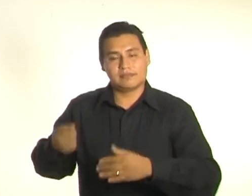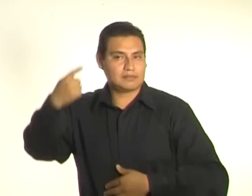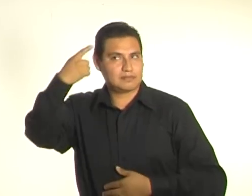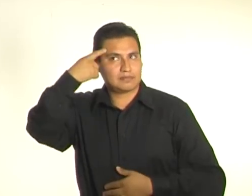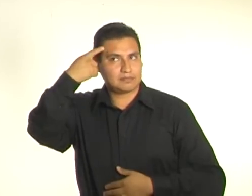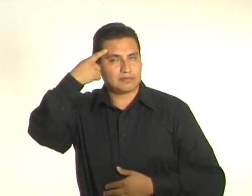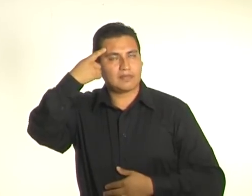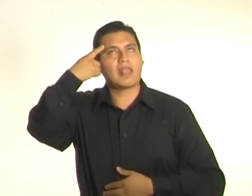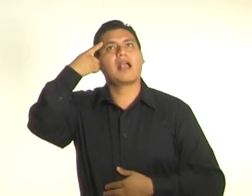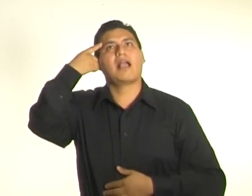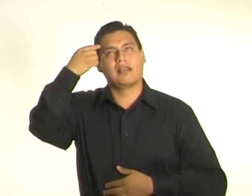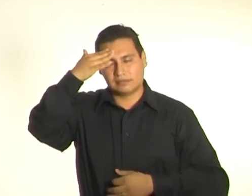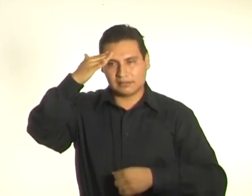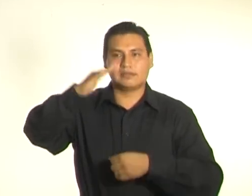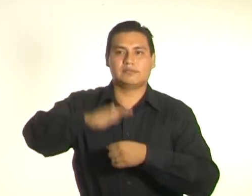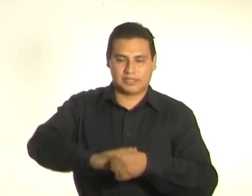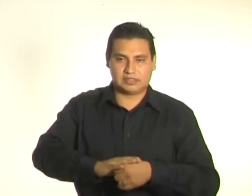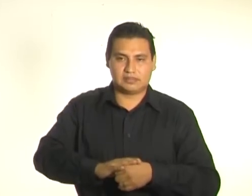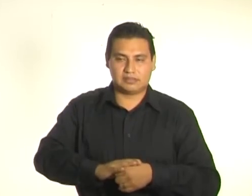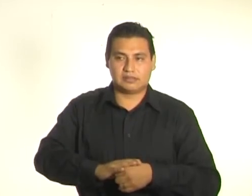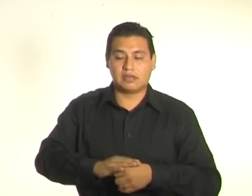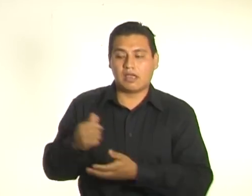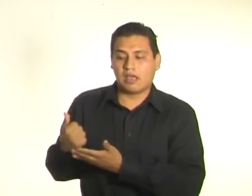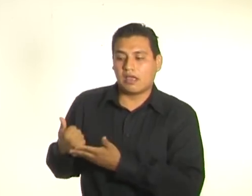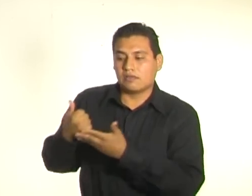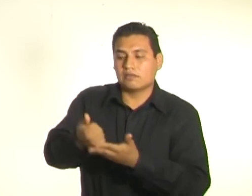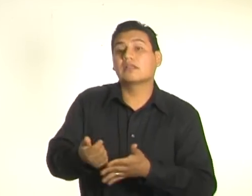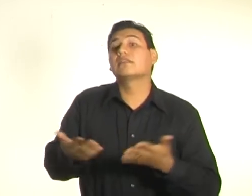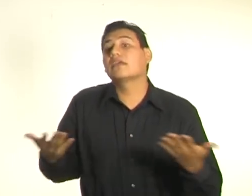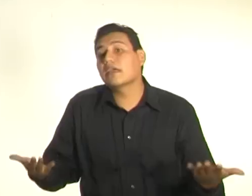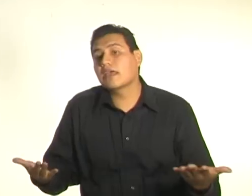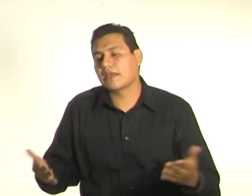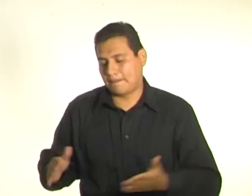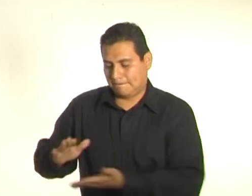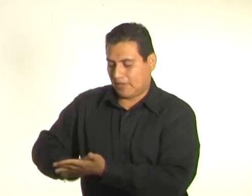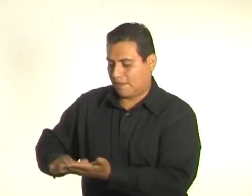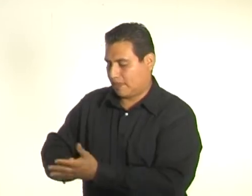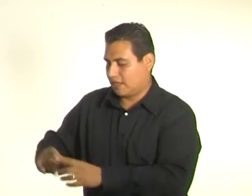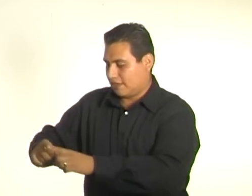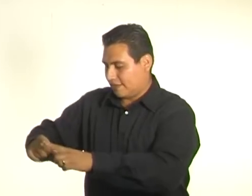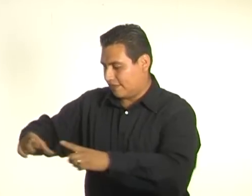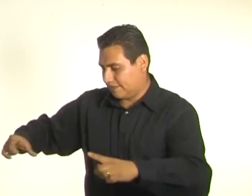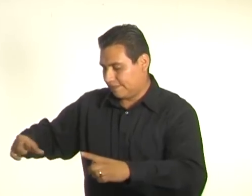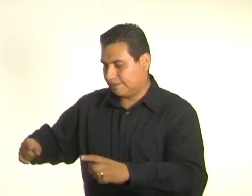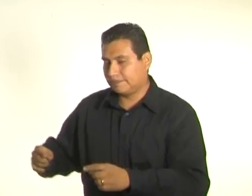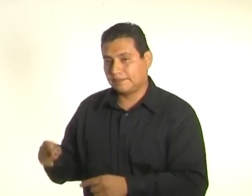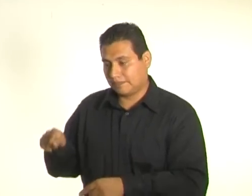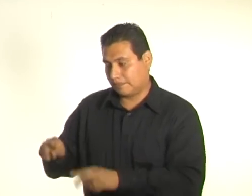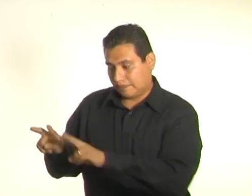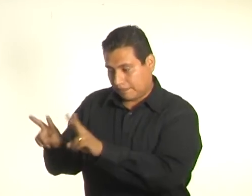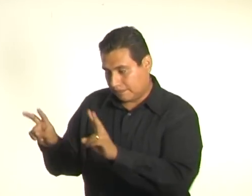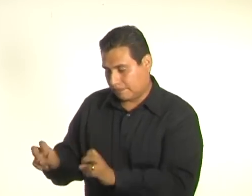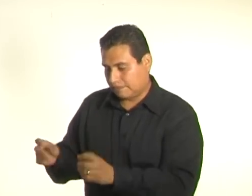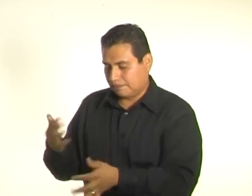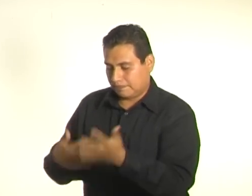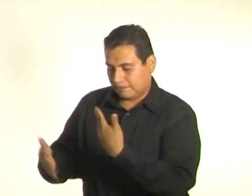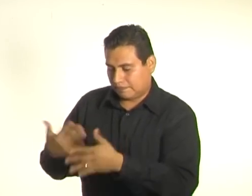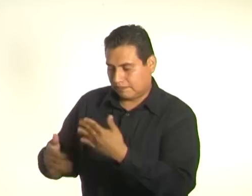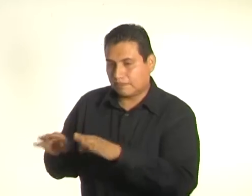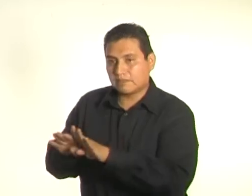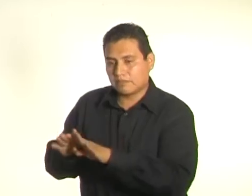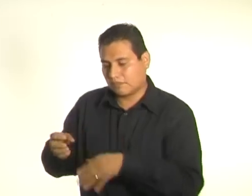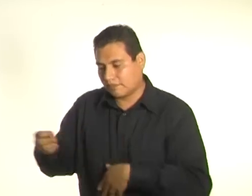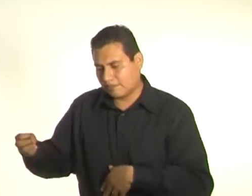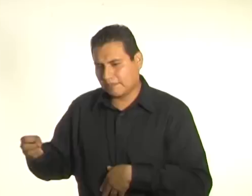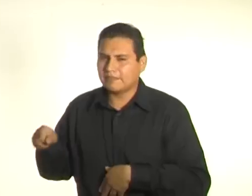tarjetas, más o menos la secuencia de lo que vamos a hablar, ¿sí? Ahora, si la exposición es en